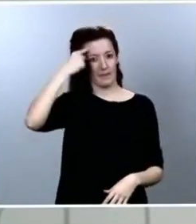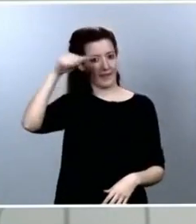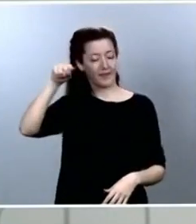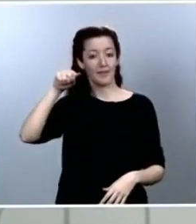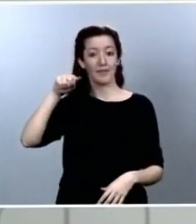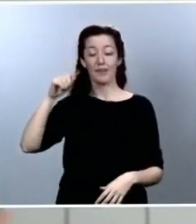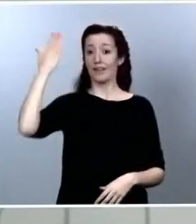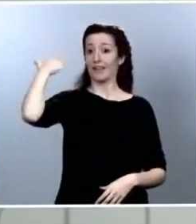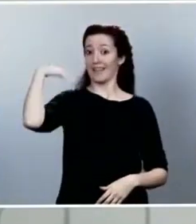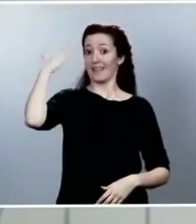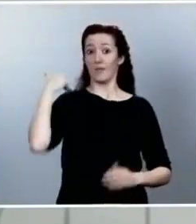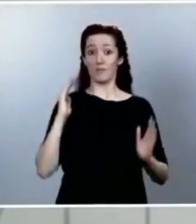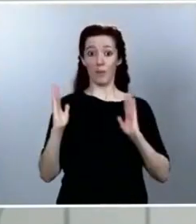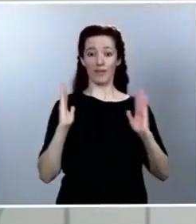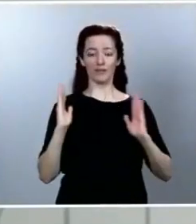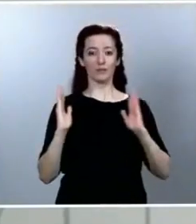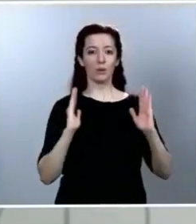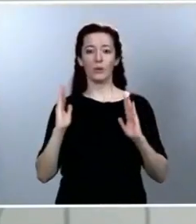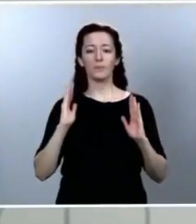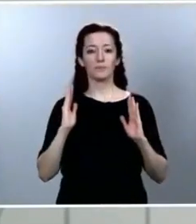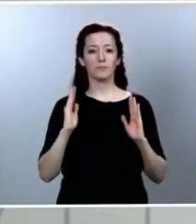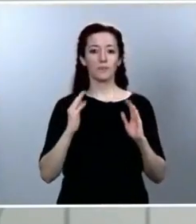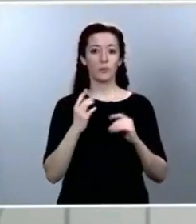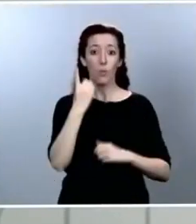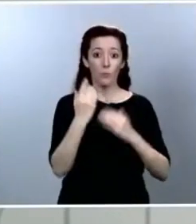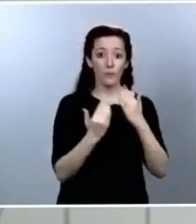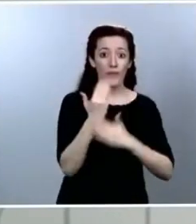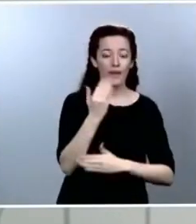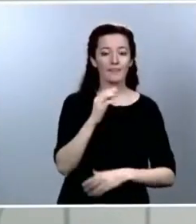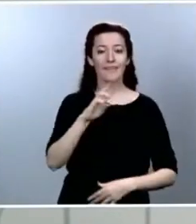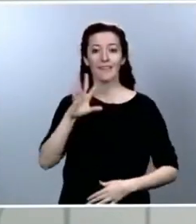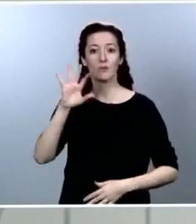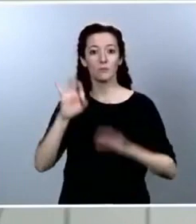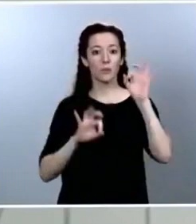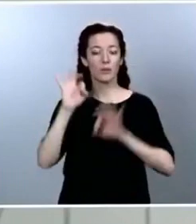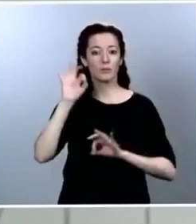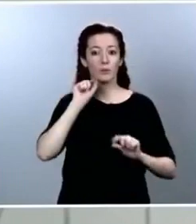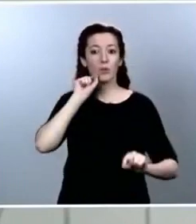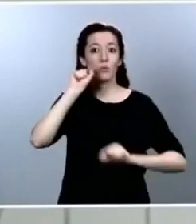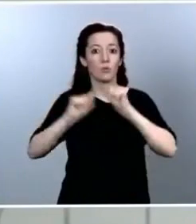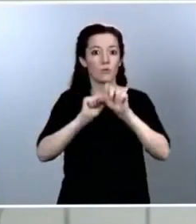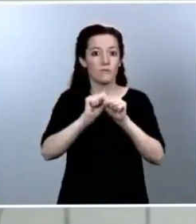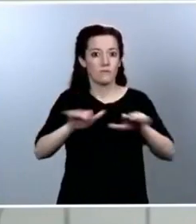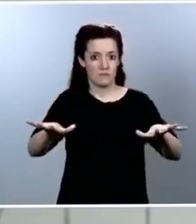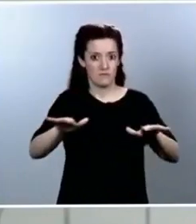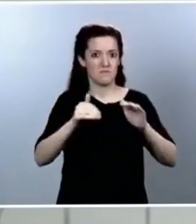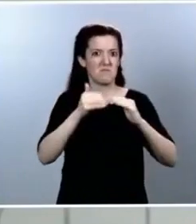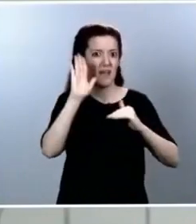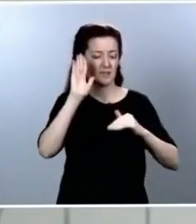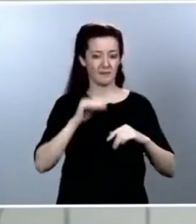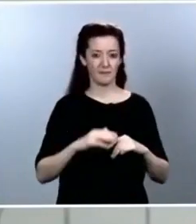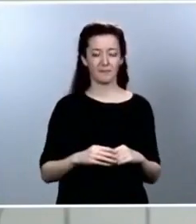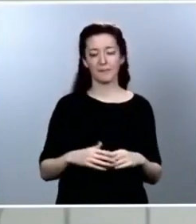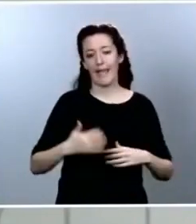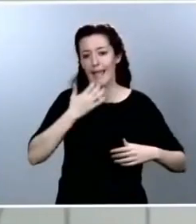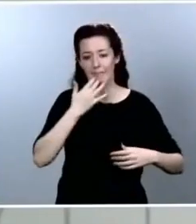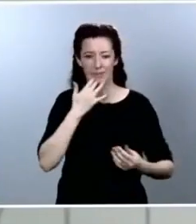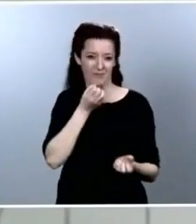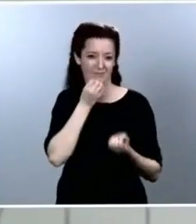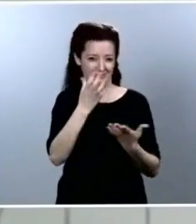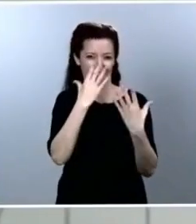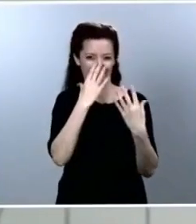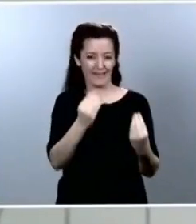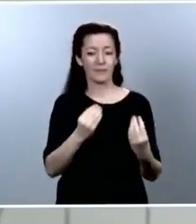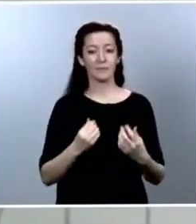diario superior al 35%. En aquel momento, para explicarlo en términos coloquiales, cada persona contagiada